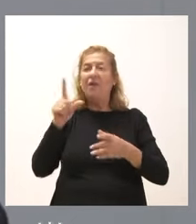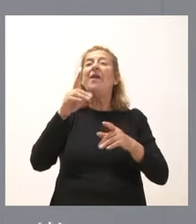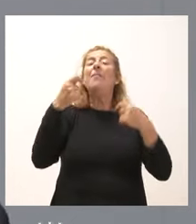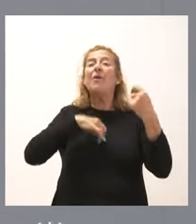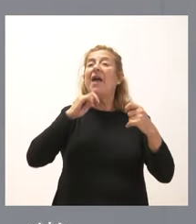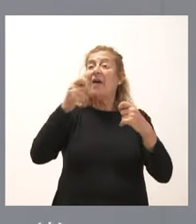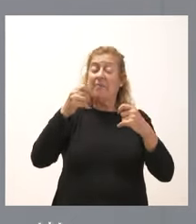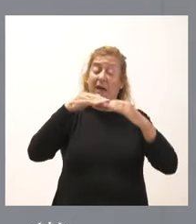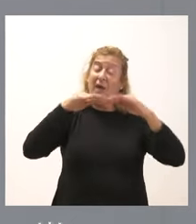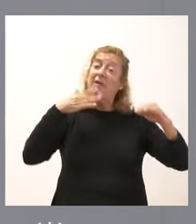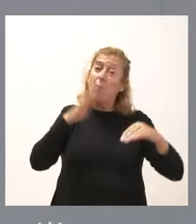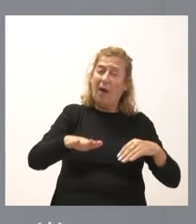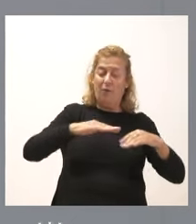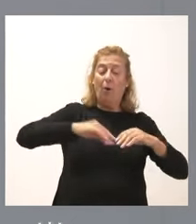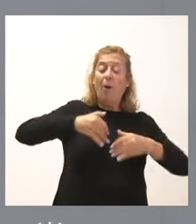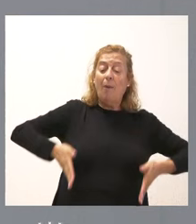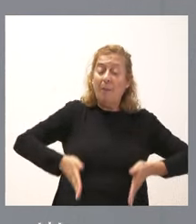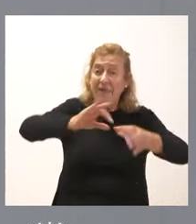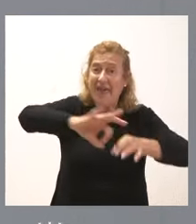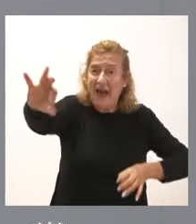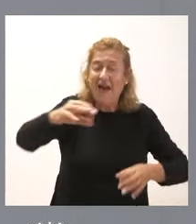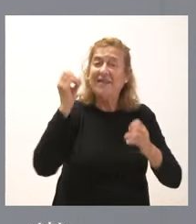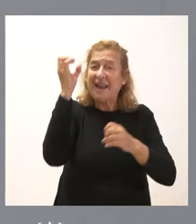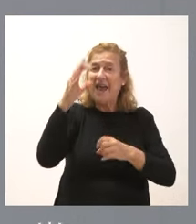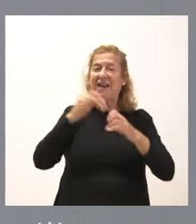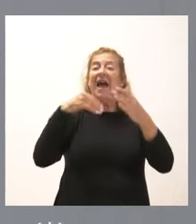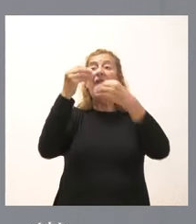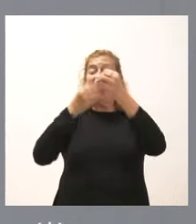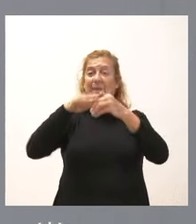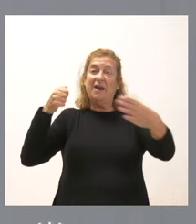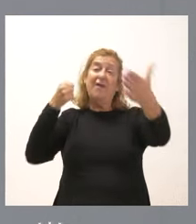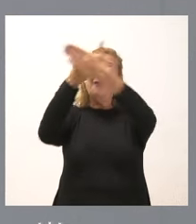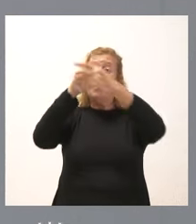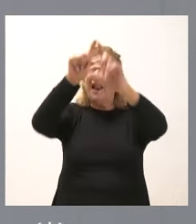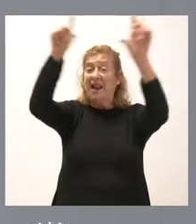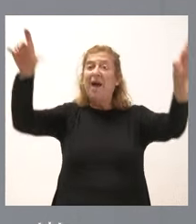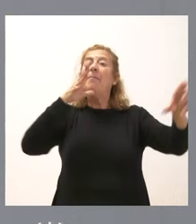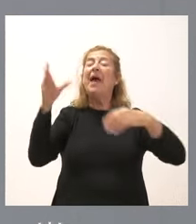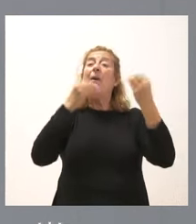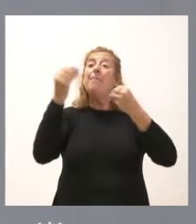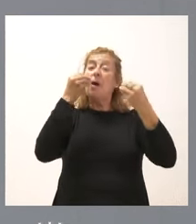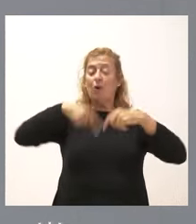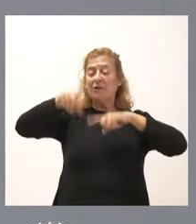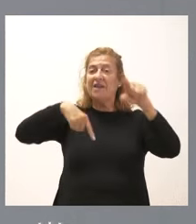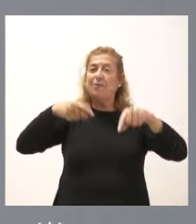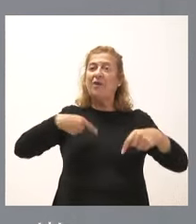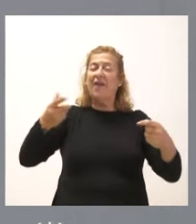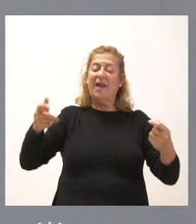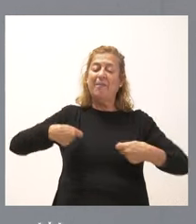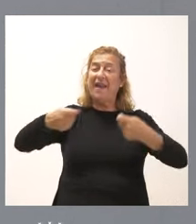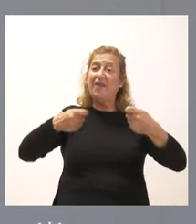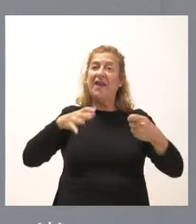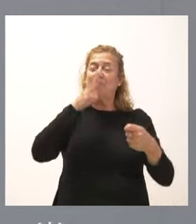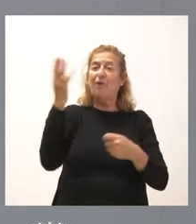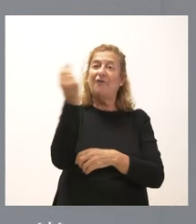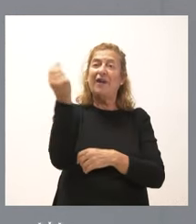adecuar la playa de las vías y electrificar una terminal con la que se va a mejorar la conectividad del transporte de mercancías por ferrocarril, aumentando la competitividad